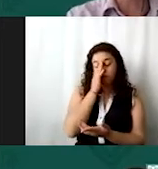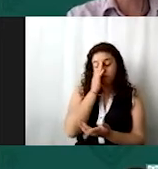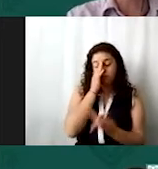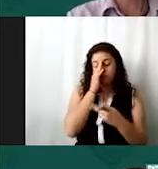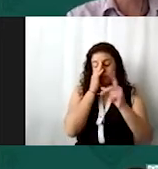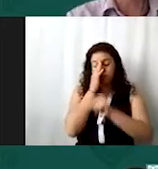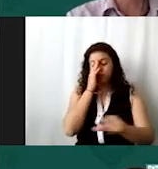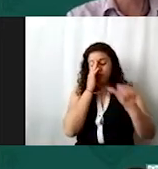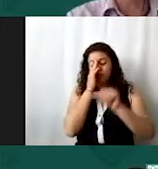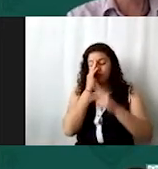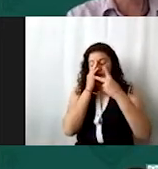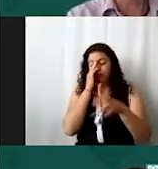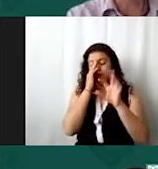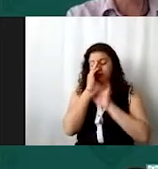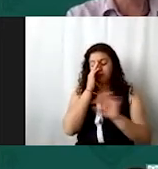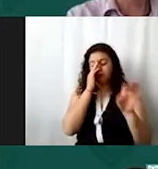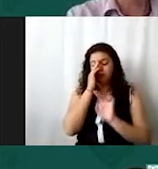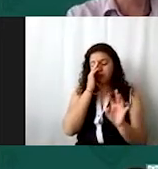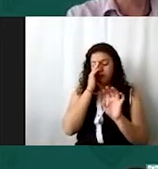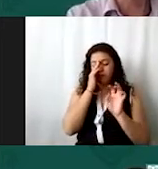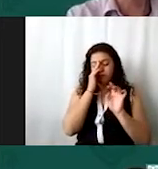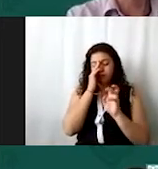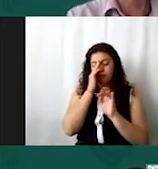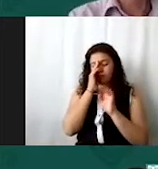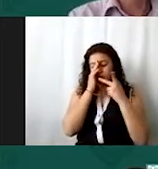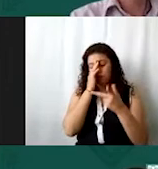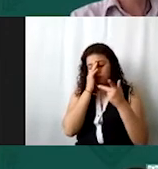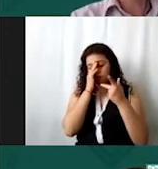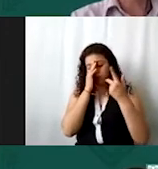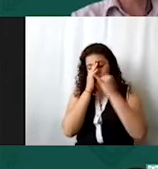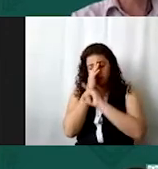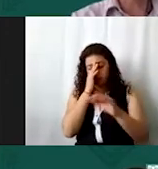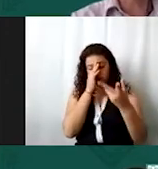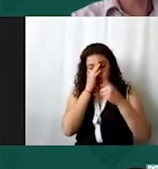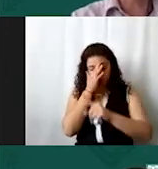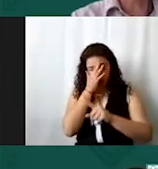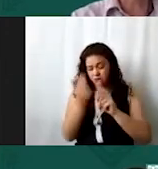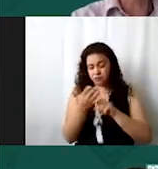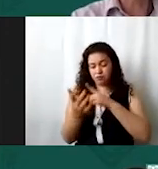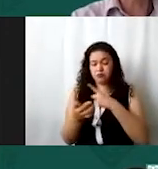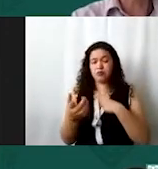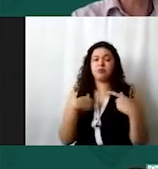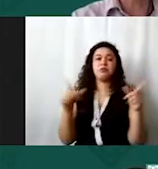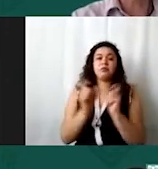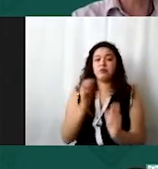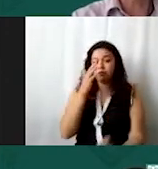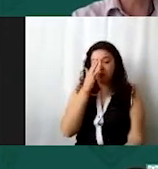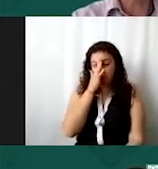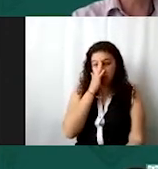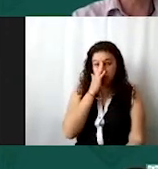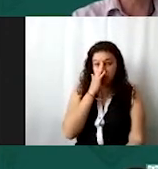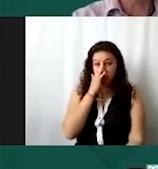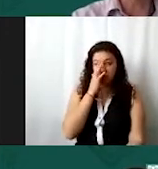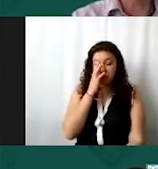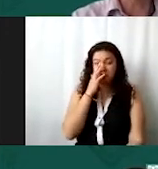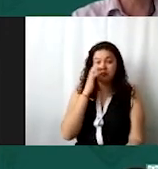su propia redacción pero en esencia deben de traer este contenido de mi parte sería todo y regreso a la palabra